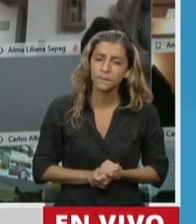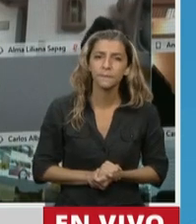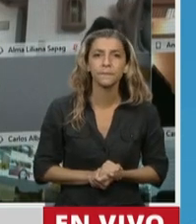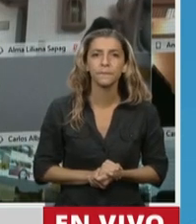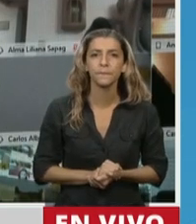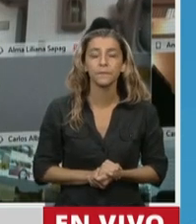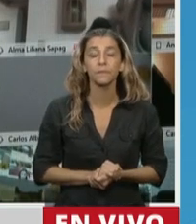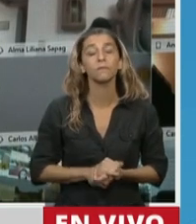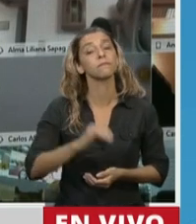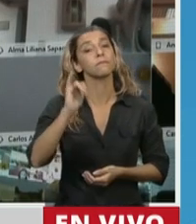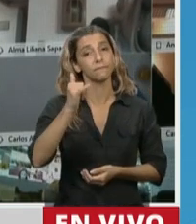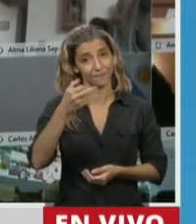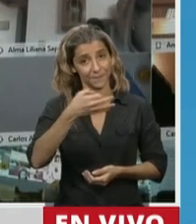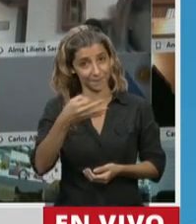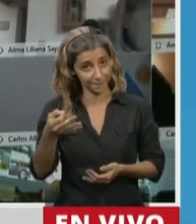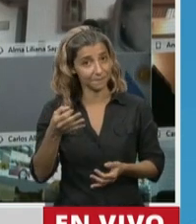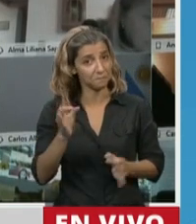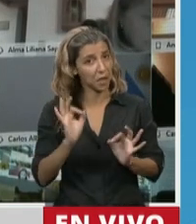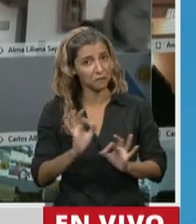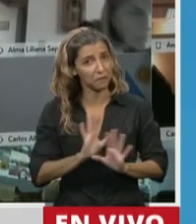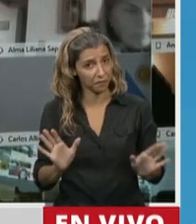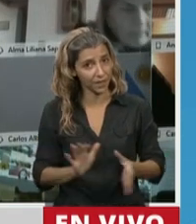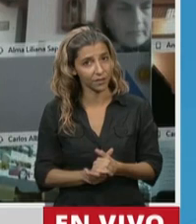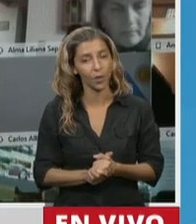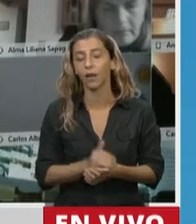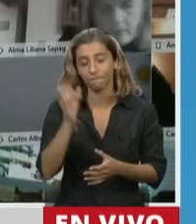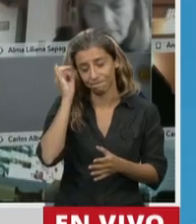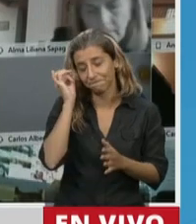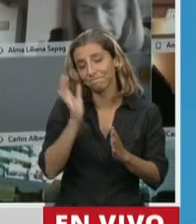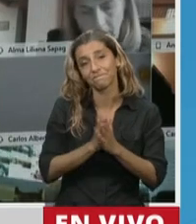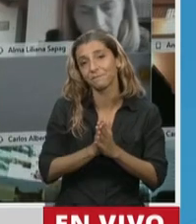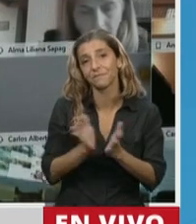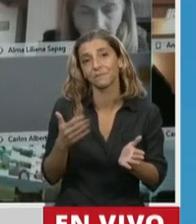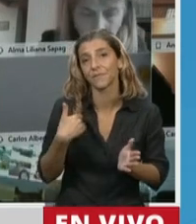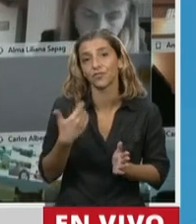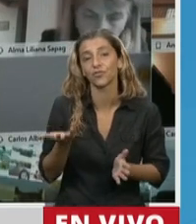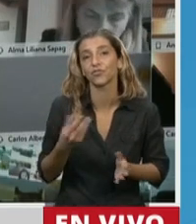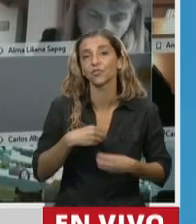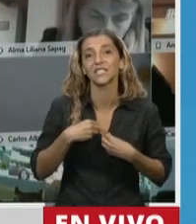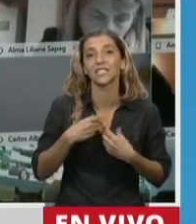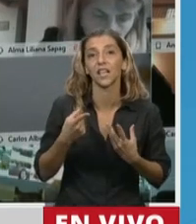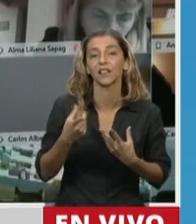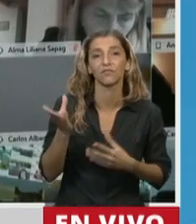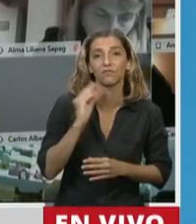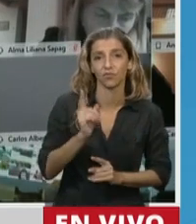Sí, perfectamente la escuchamos, diputada. Ah, perdone, perdone porque me da la presión de que no.